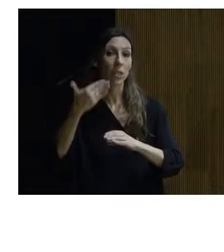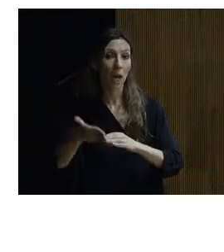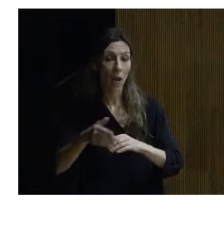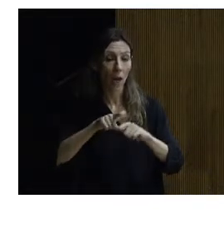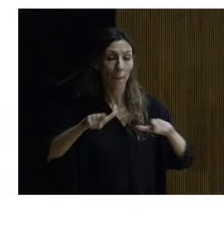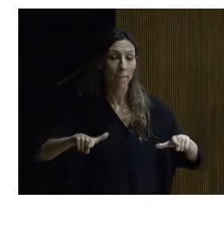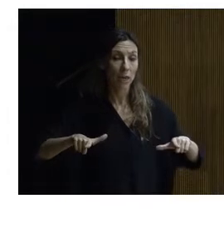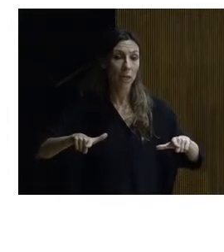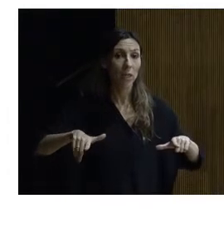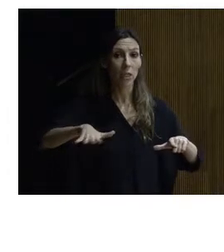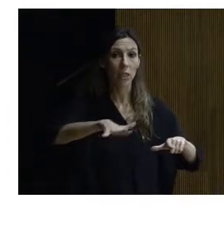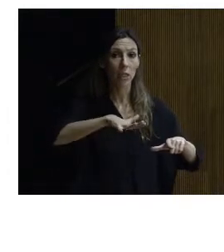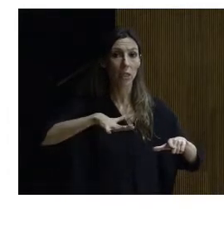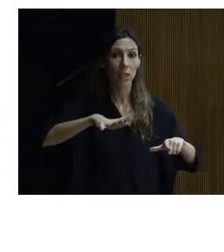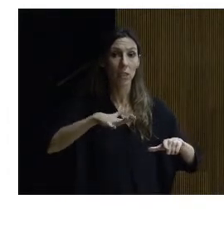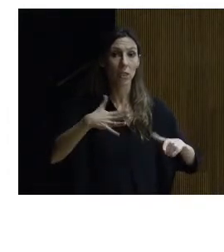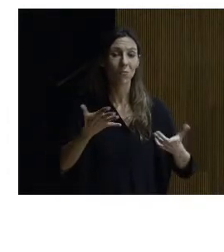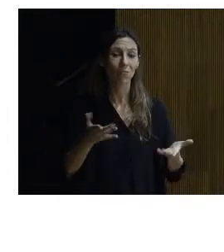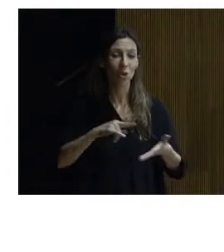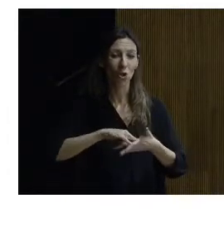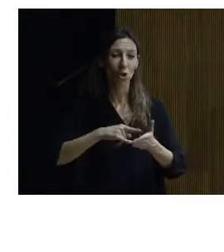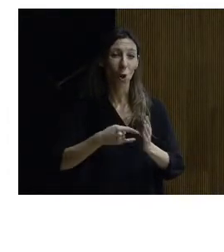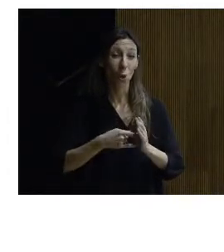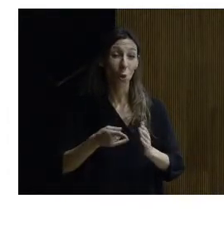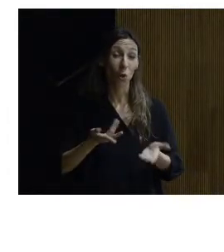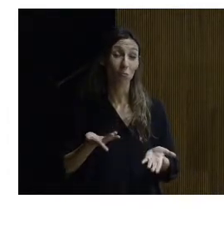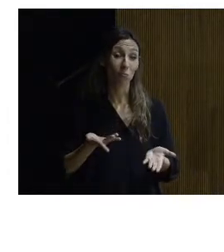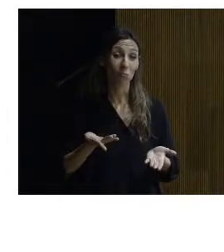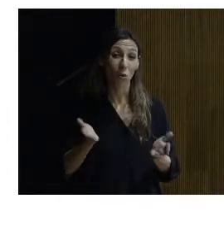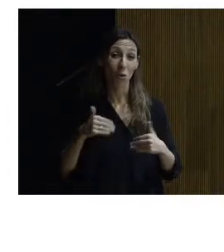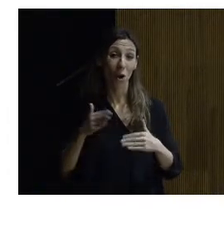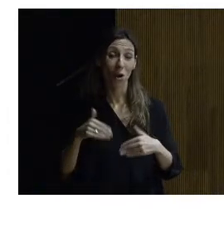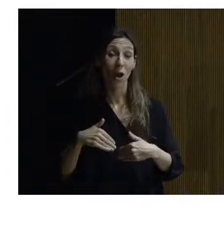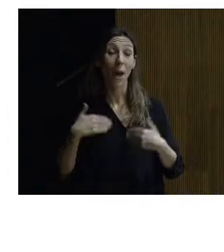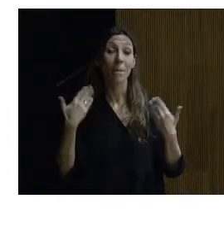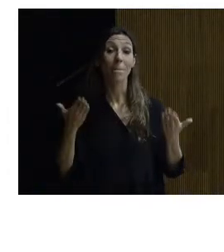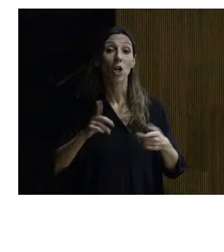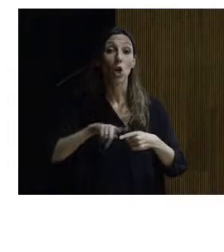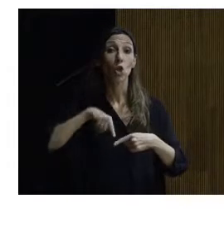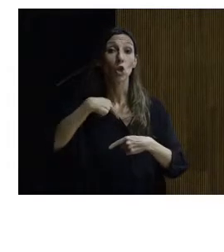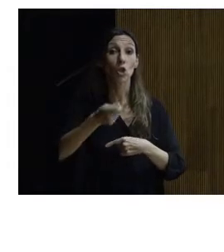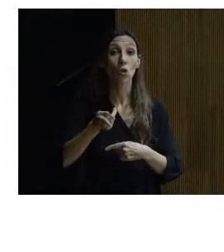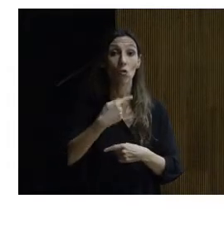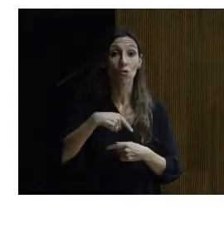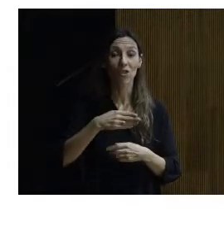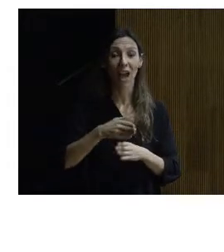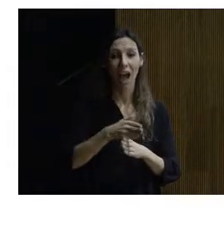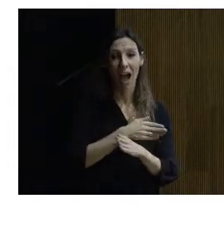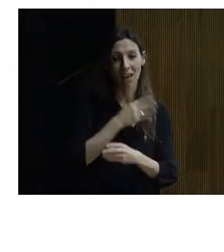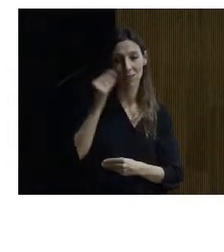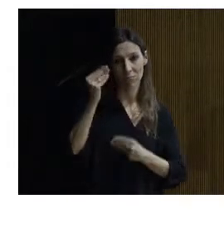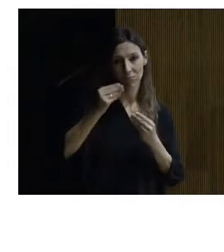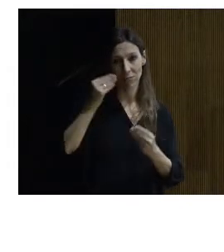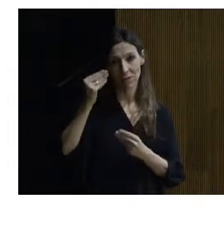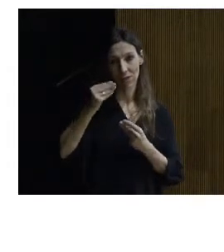vestíbulo pues no se corresponde con ninguna de las soluciones que aportamos pero sí que es una consecuencia de todo aquello que habíamos visto por bueno